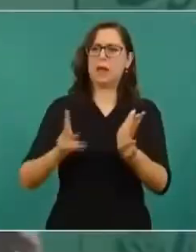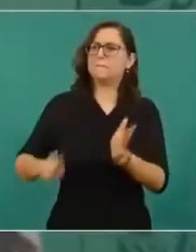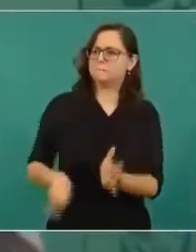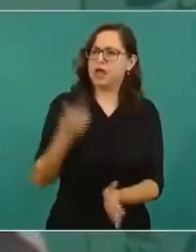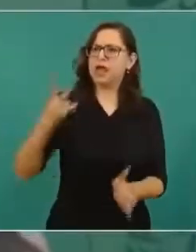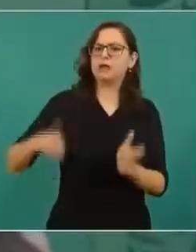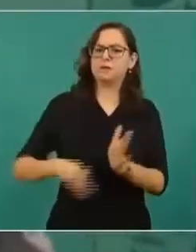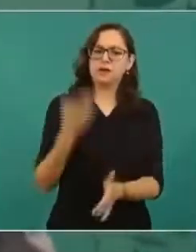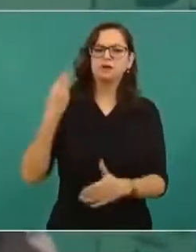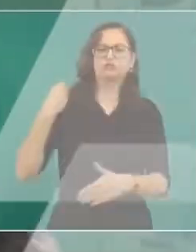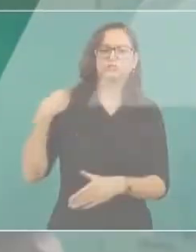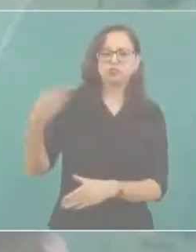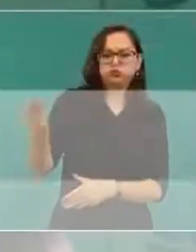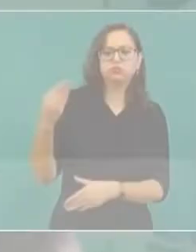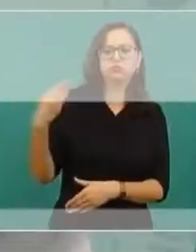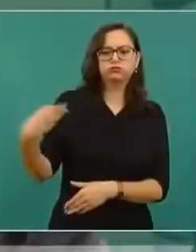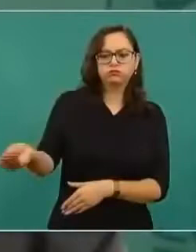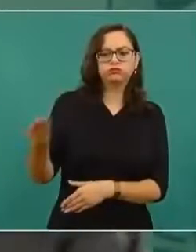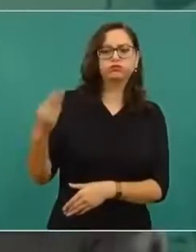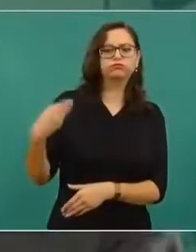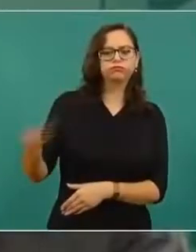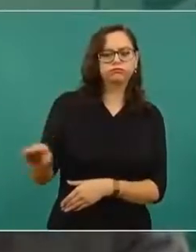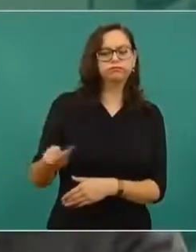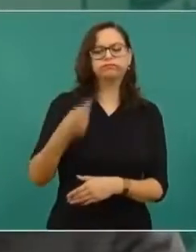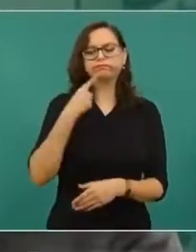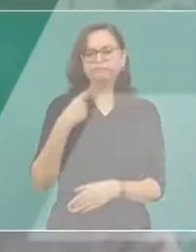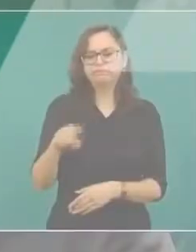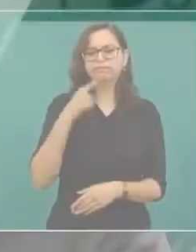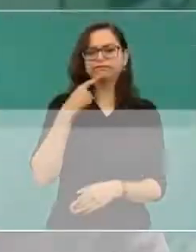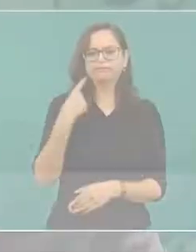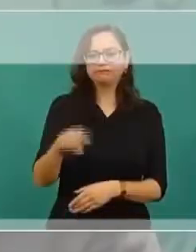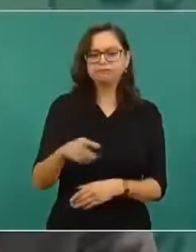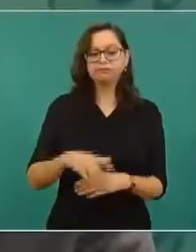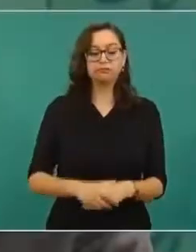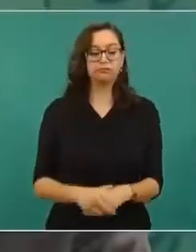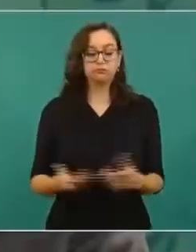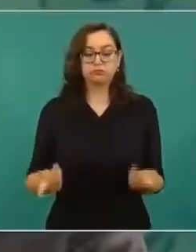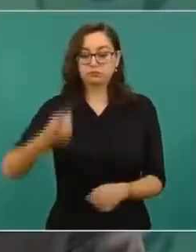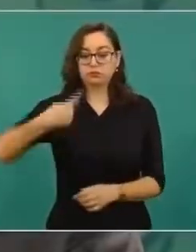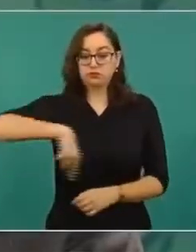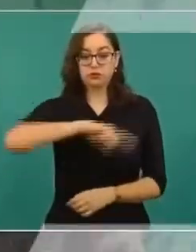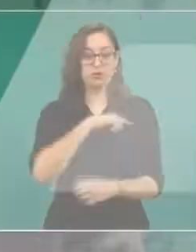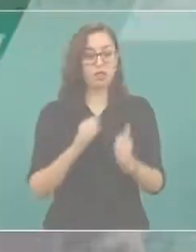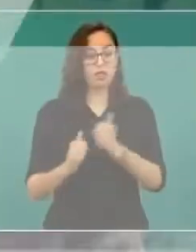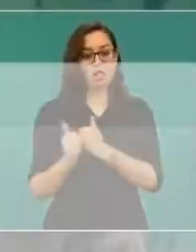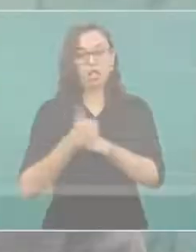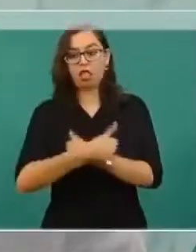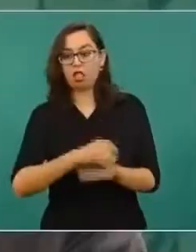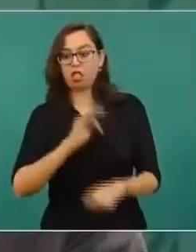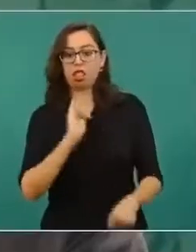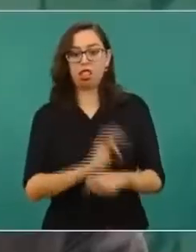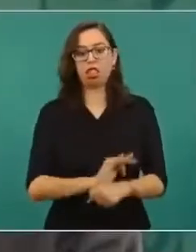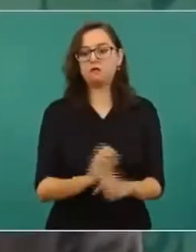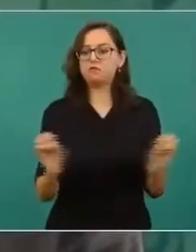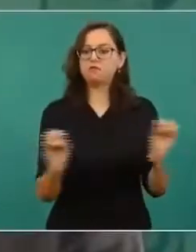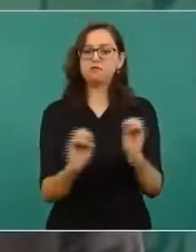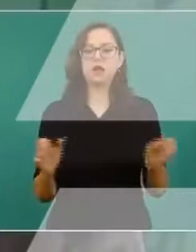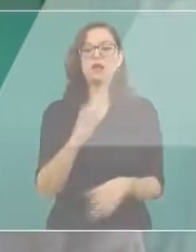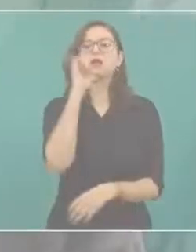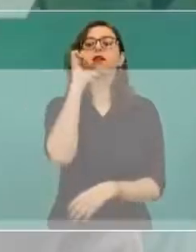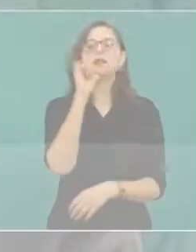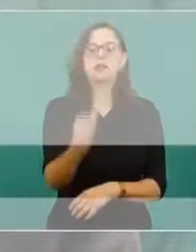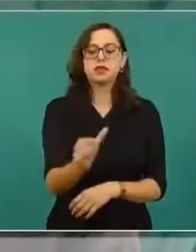No se protege a nadie. Ahora, si me dice